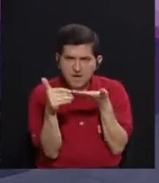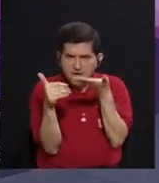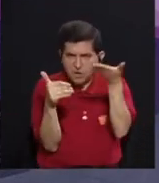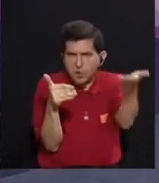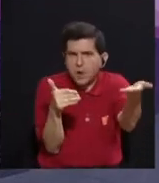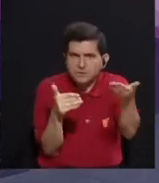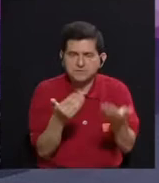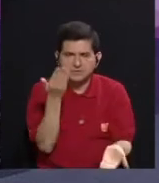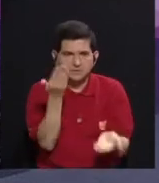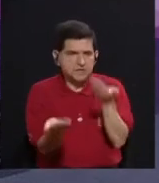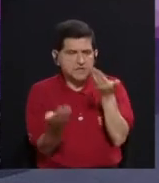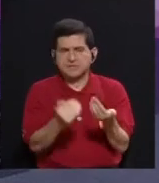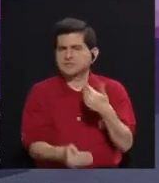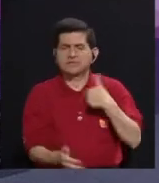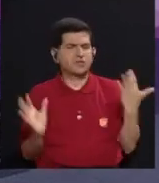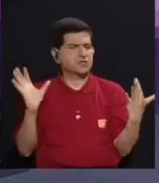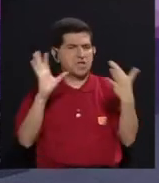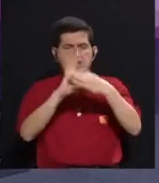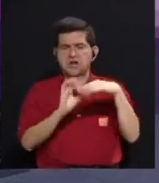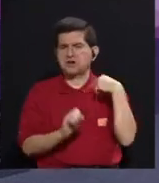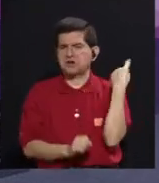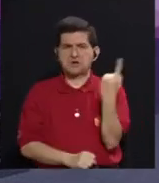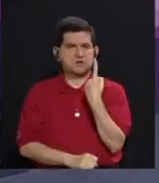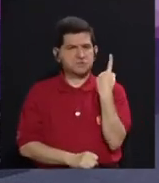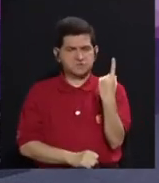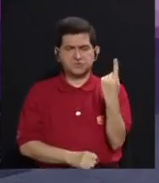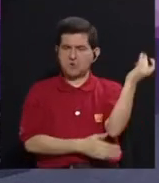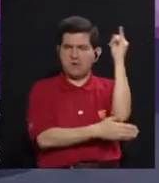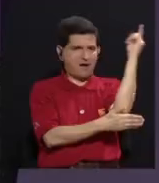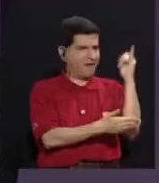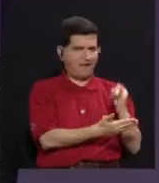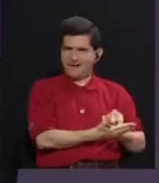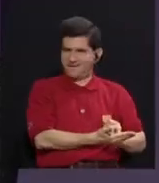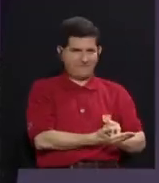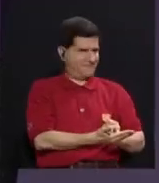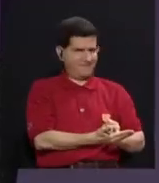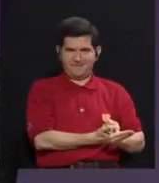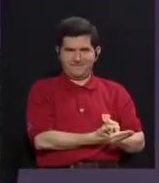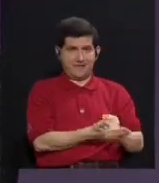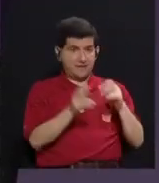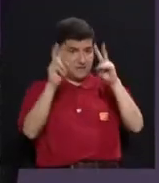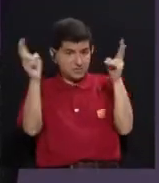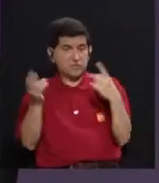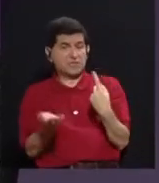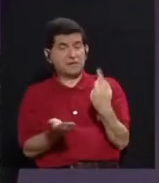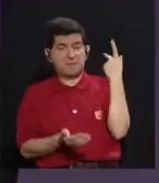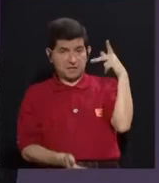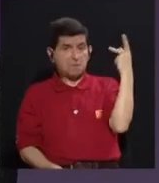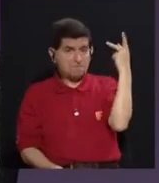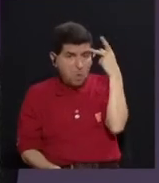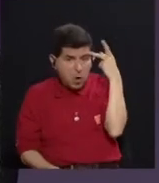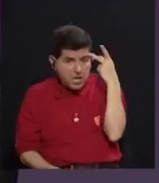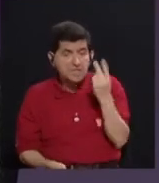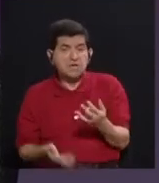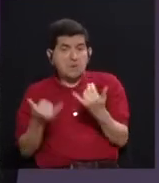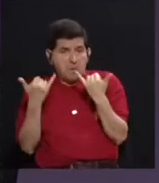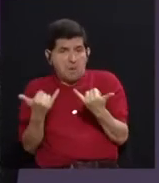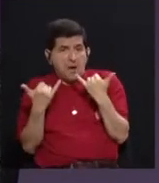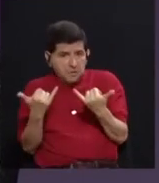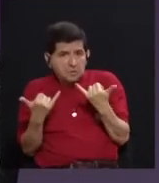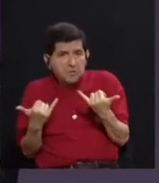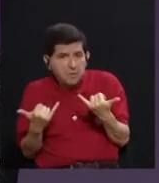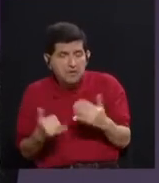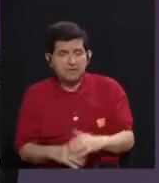que no solo tienen que ver con el arte, son temas muy políticos, son temas muy actuales.